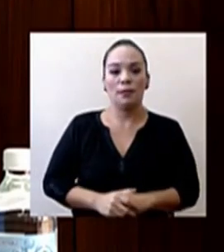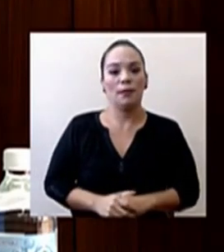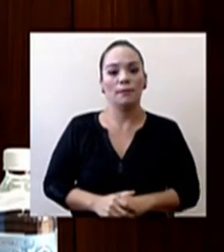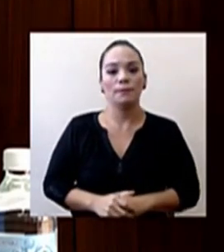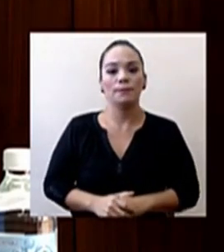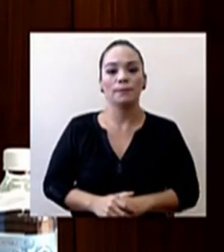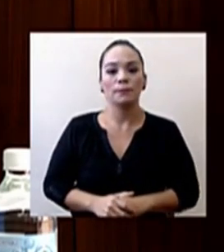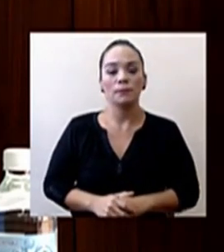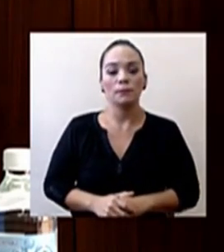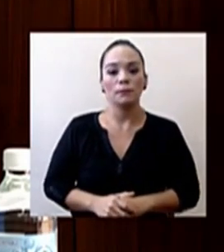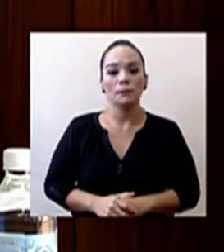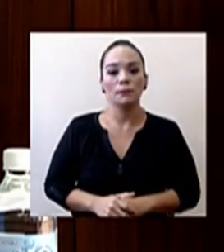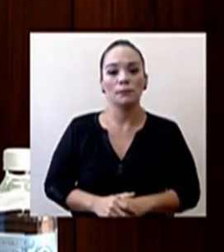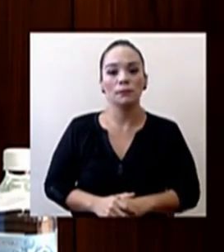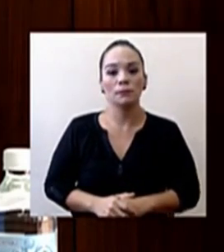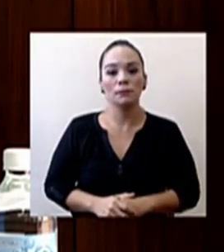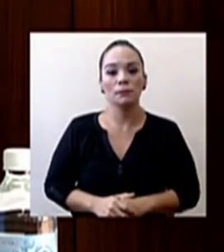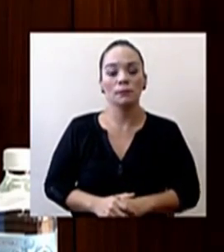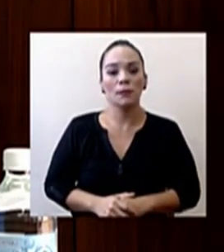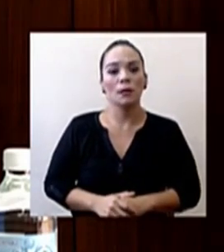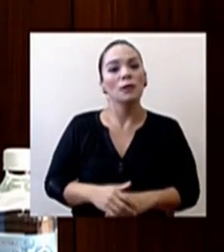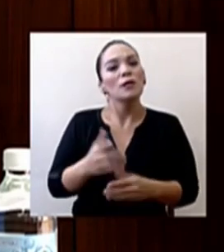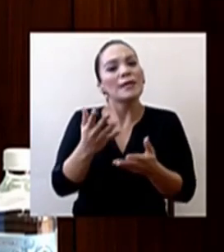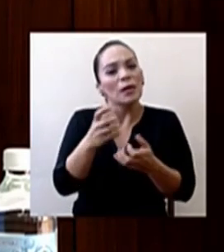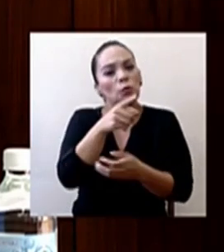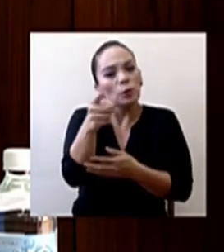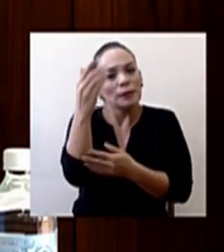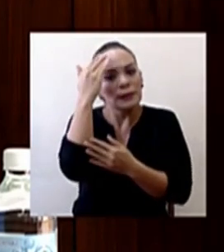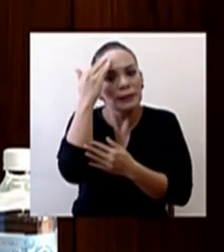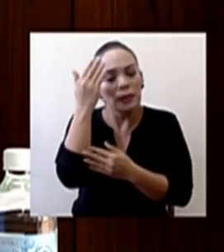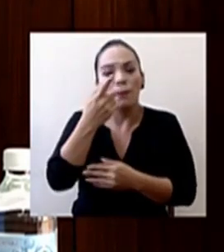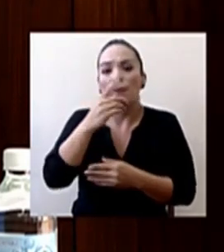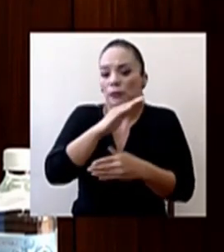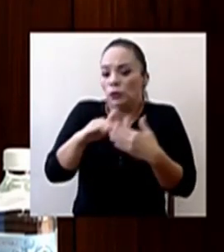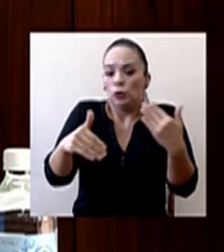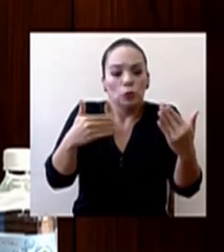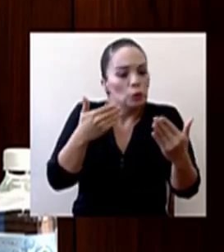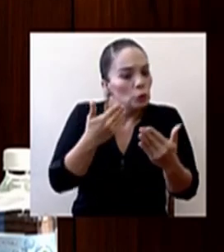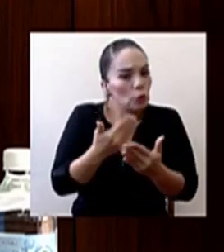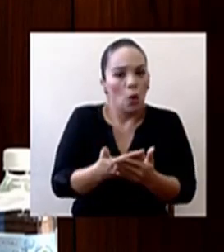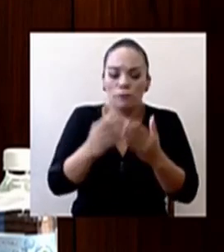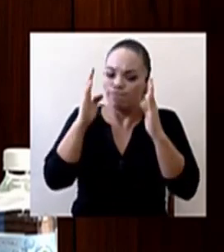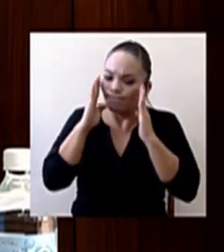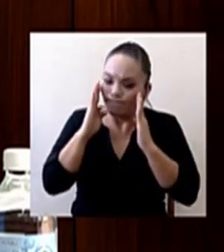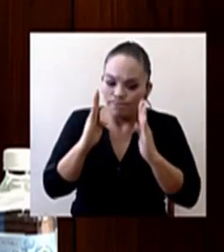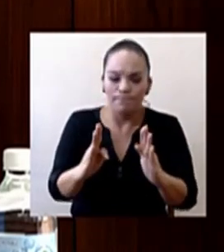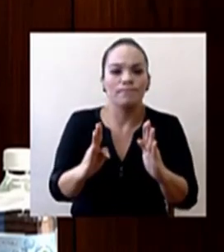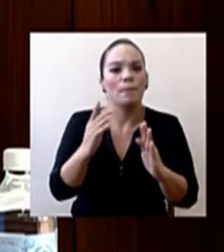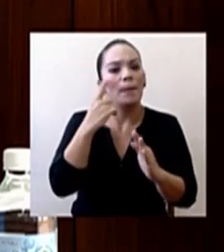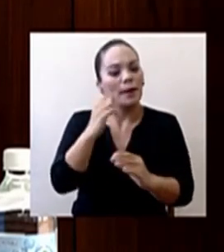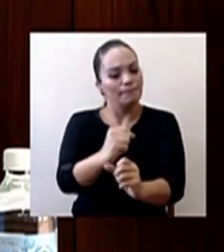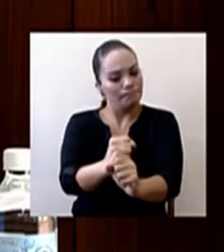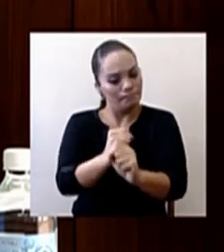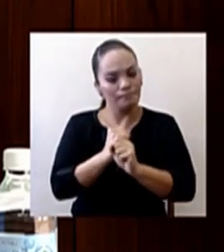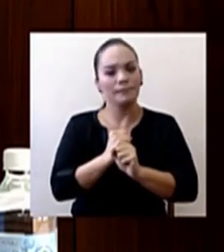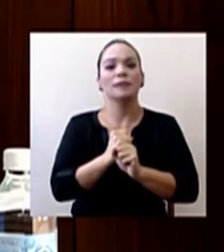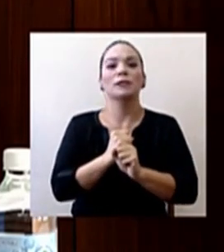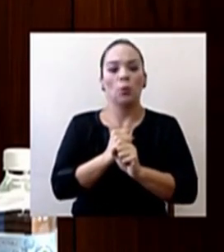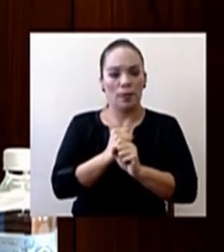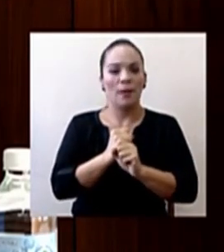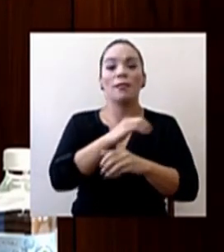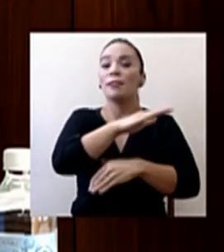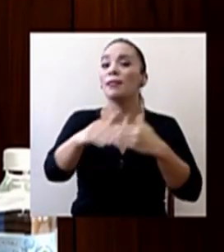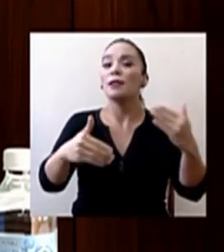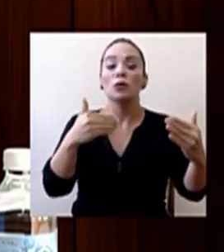quiero que sepan que todos estamos abocados a garantizar la seguridad de